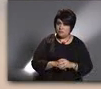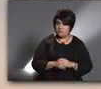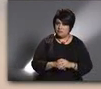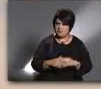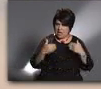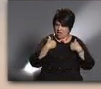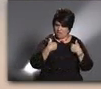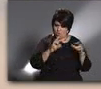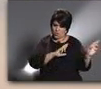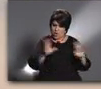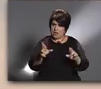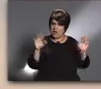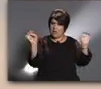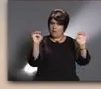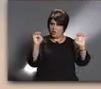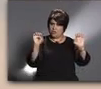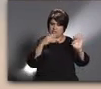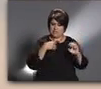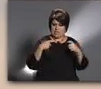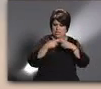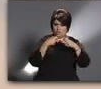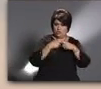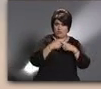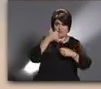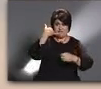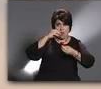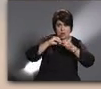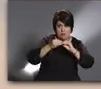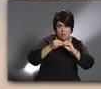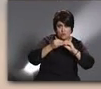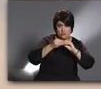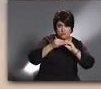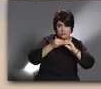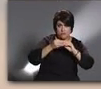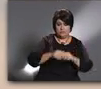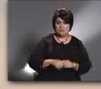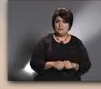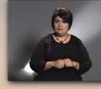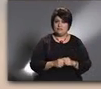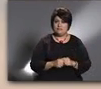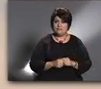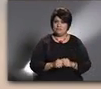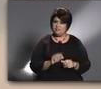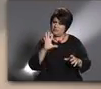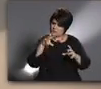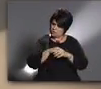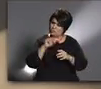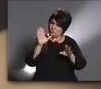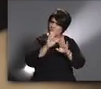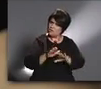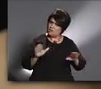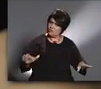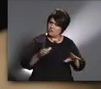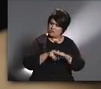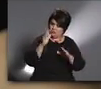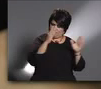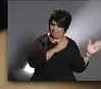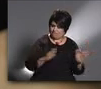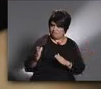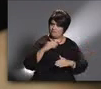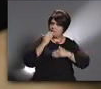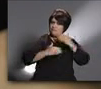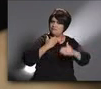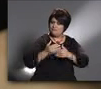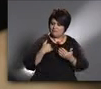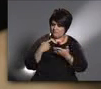los cortadores de agua, gas natural y electricidad en la caja central de su hogar. Ponga los números